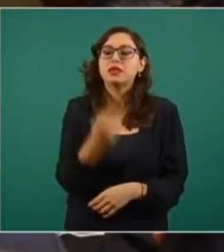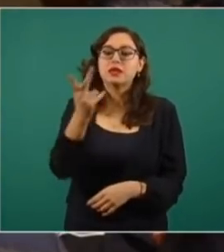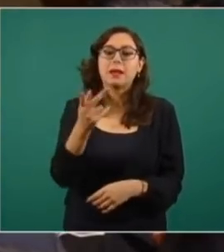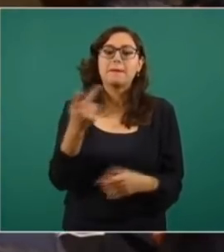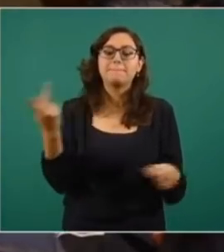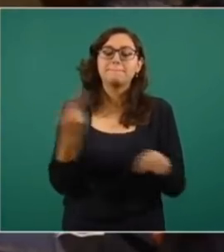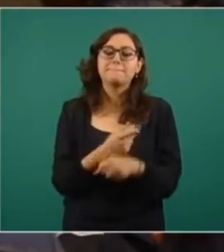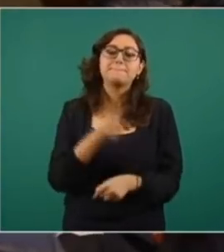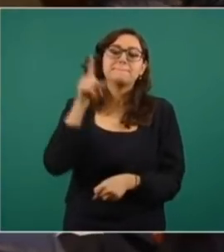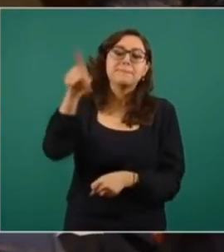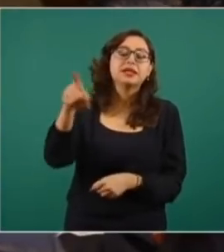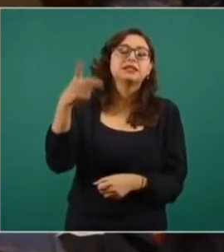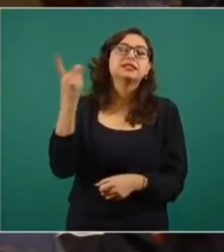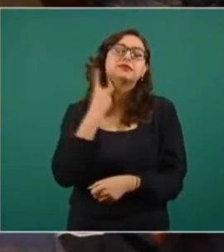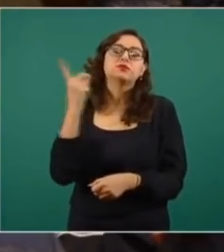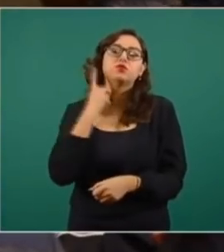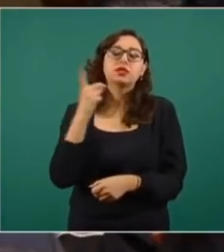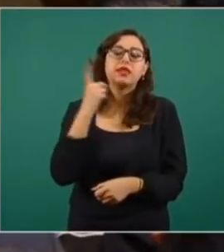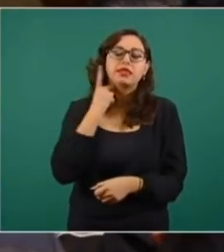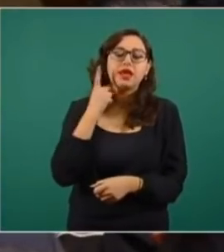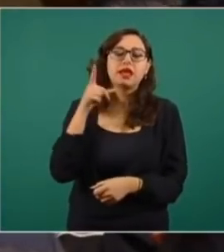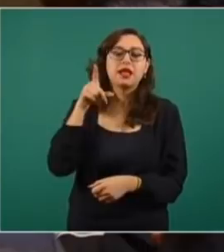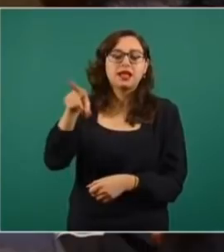Carmen Lilia Cantú Rosas.